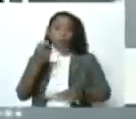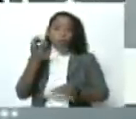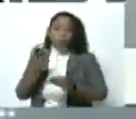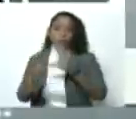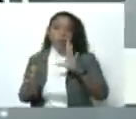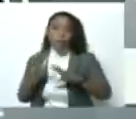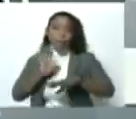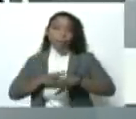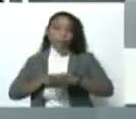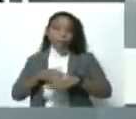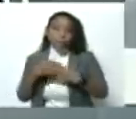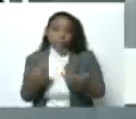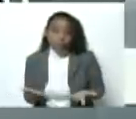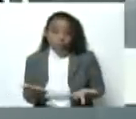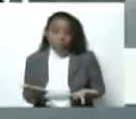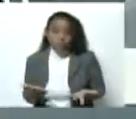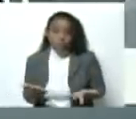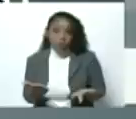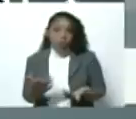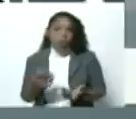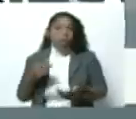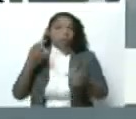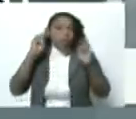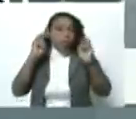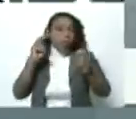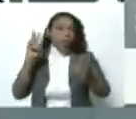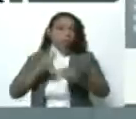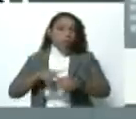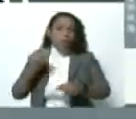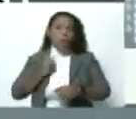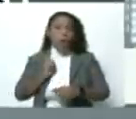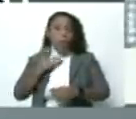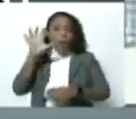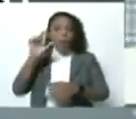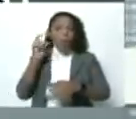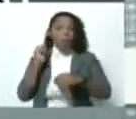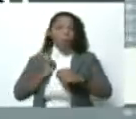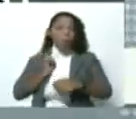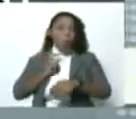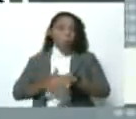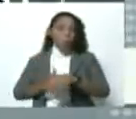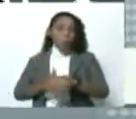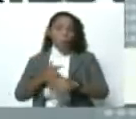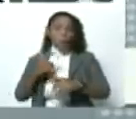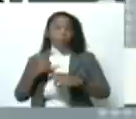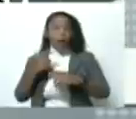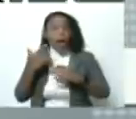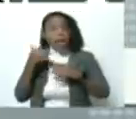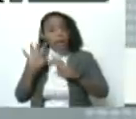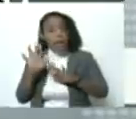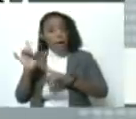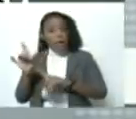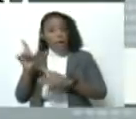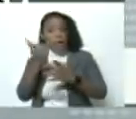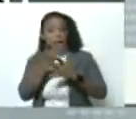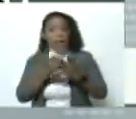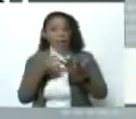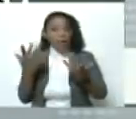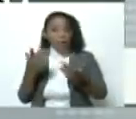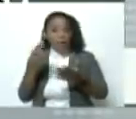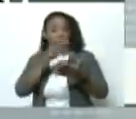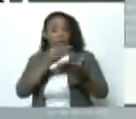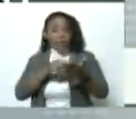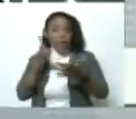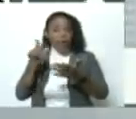puede suceder por hechos de violencia en cualquier país y en cualquier momento. Así que hay que tener mucho detalle, hay leer con mucho